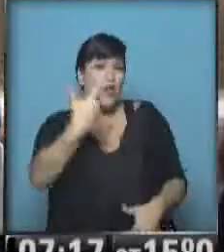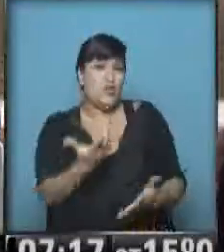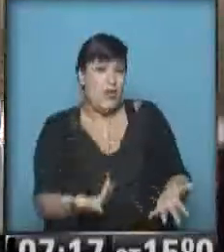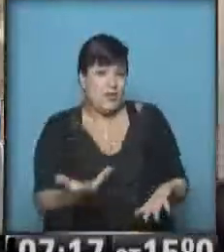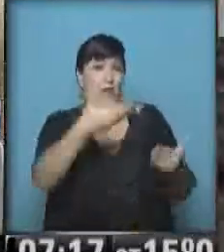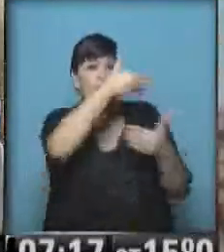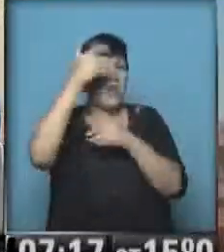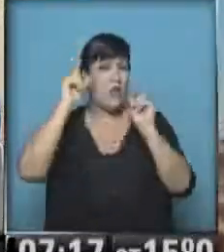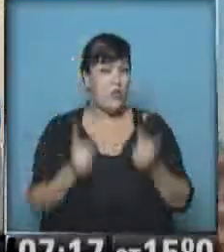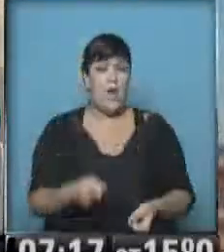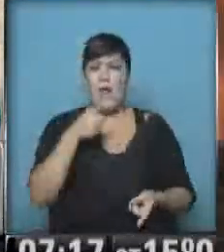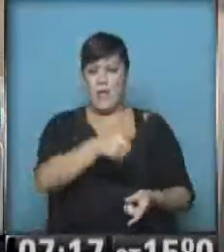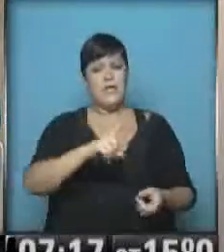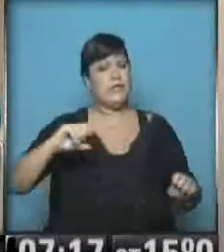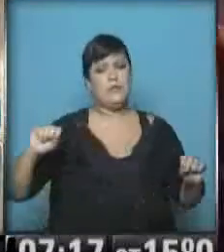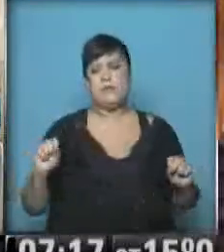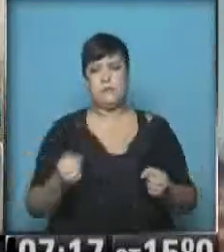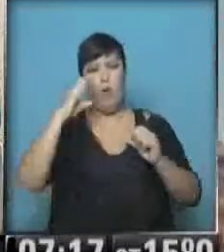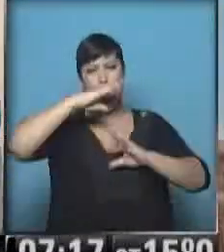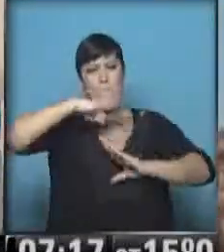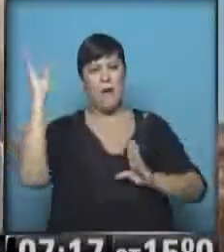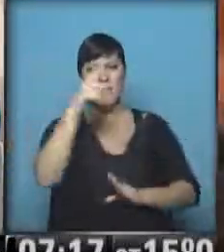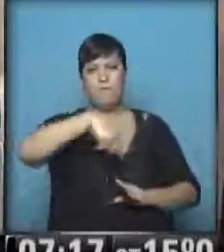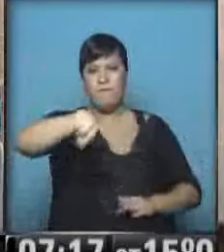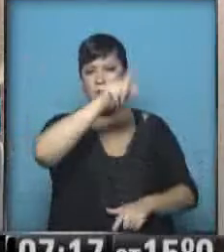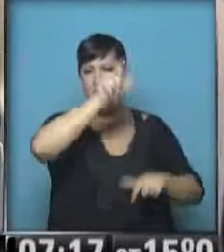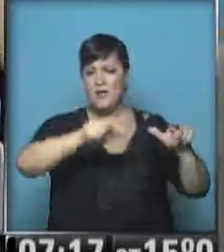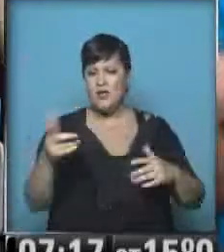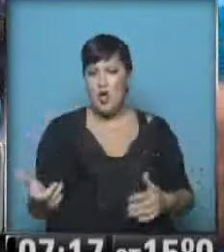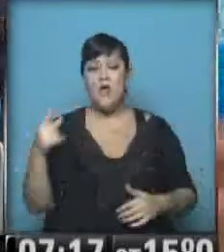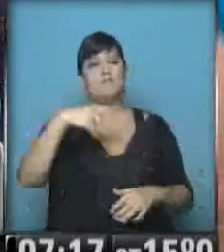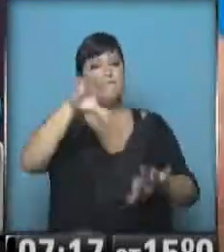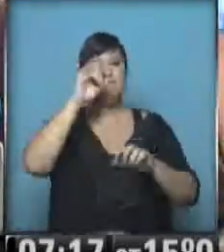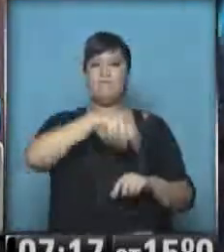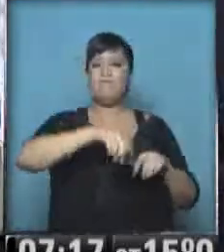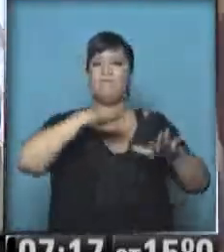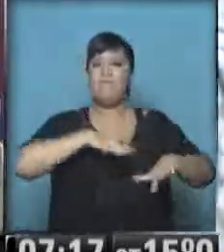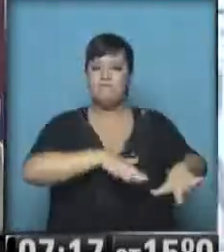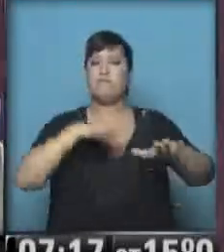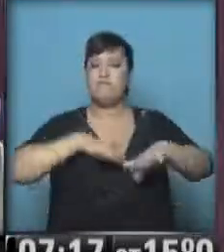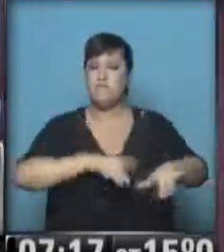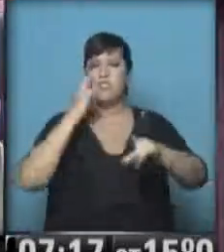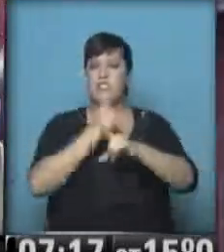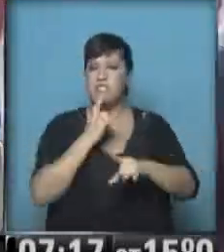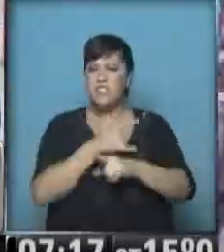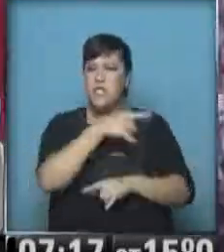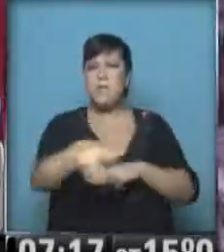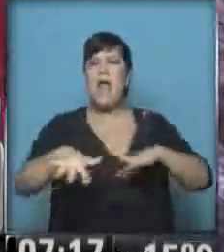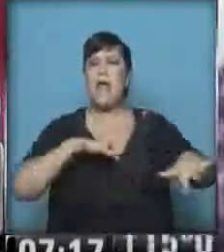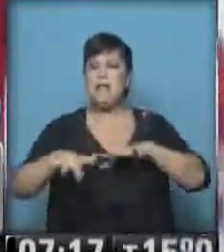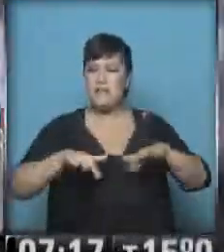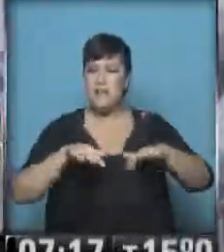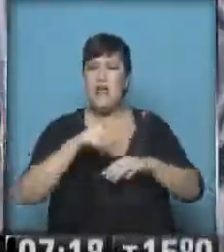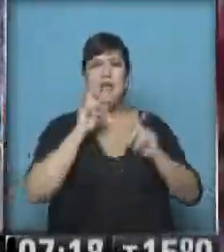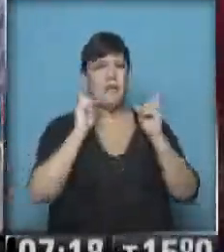ha desatado la ira fue la gota que colmó el vaso. Recordemos que estos estudiantes venían realizando movilizaciones, actividades, también